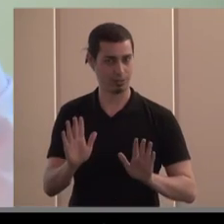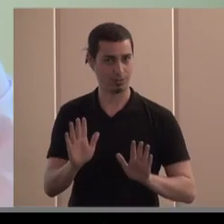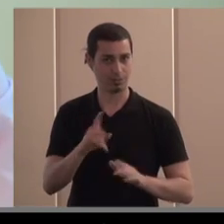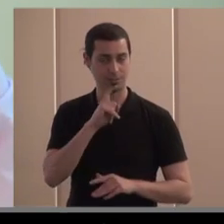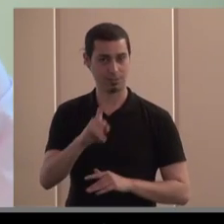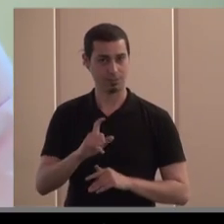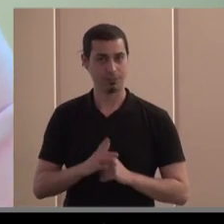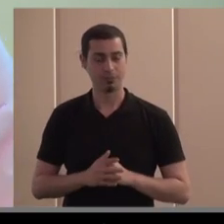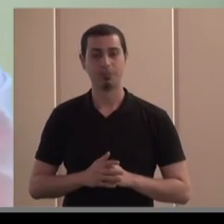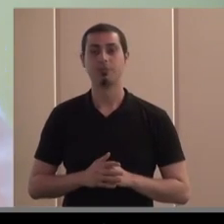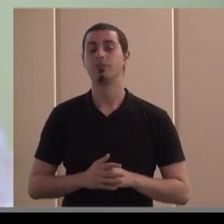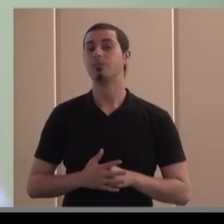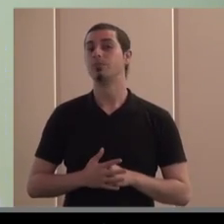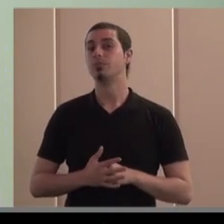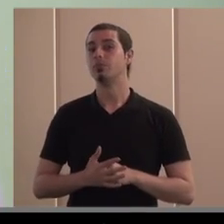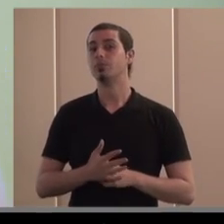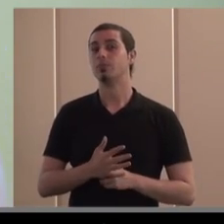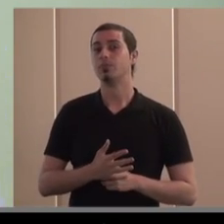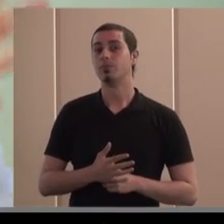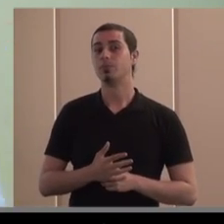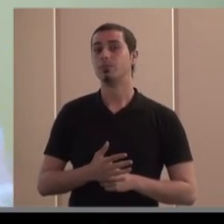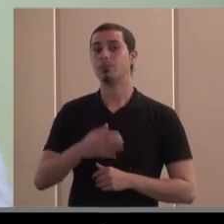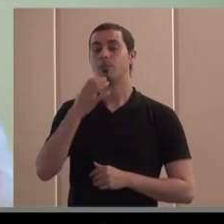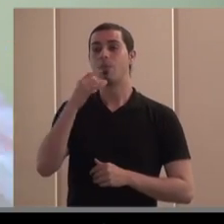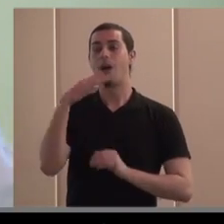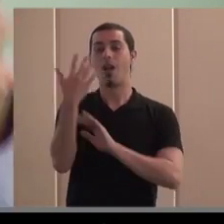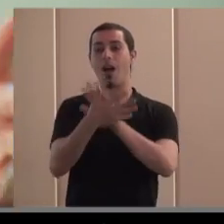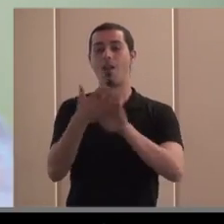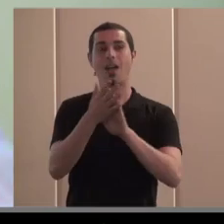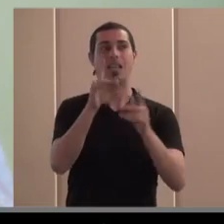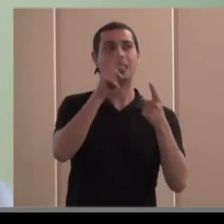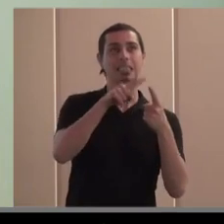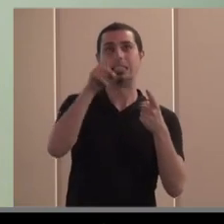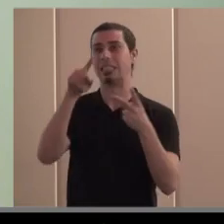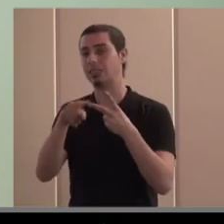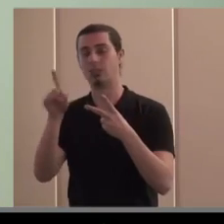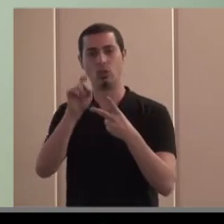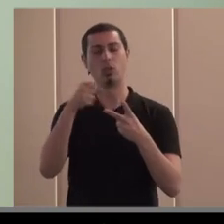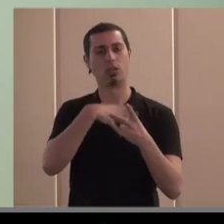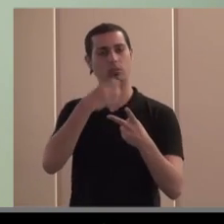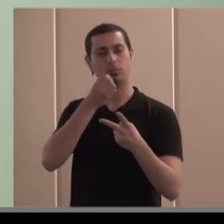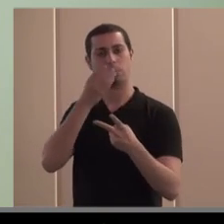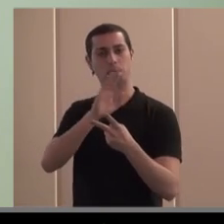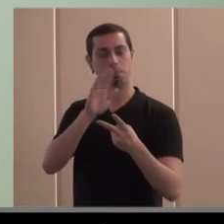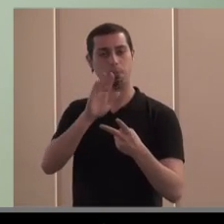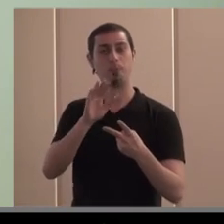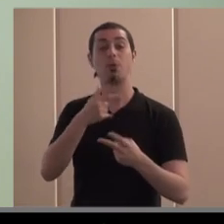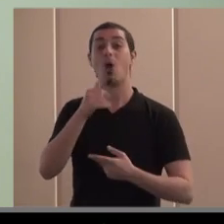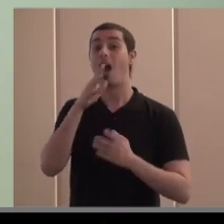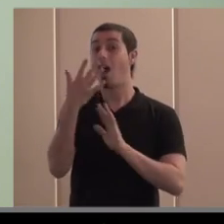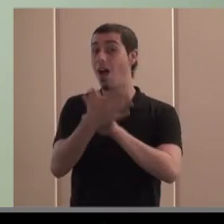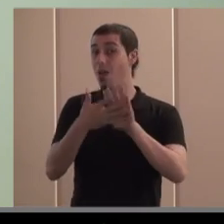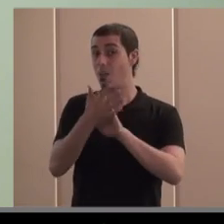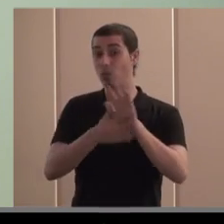el caso de por no citar ahora unos u otros simplemente por citar sin embargo cuando aquí